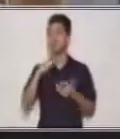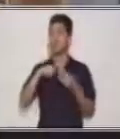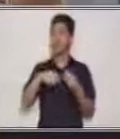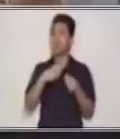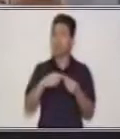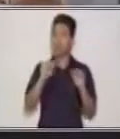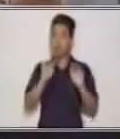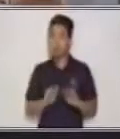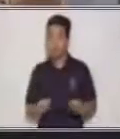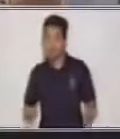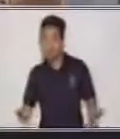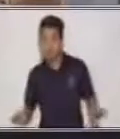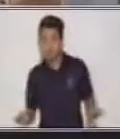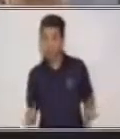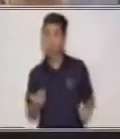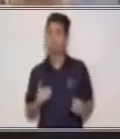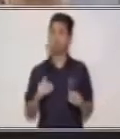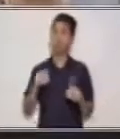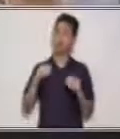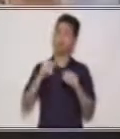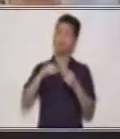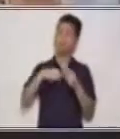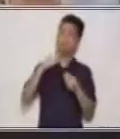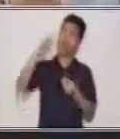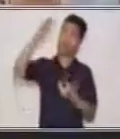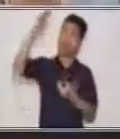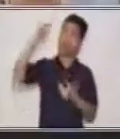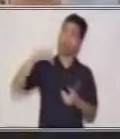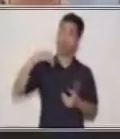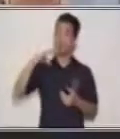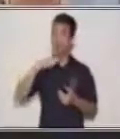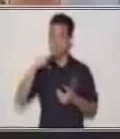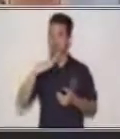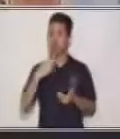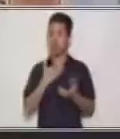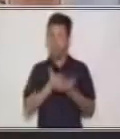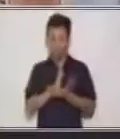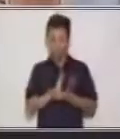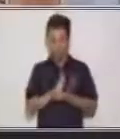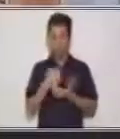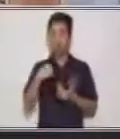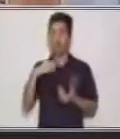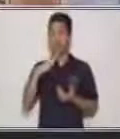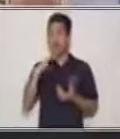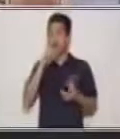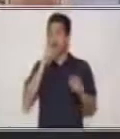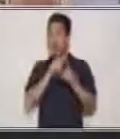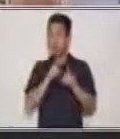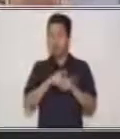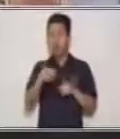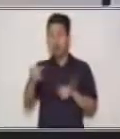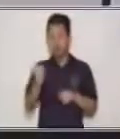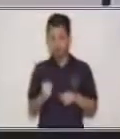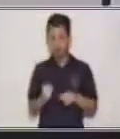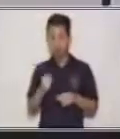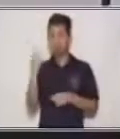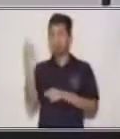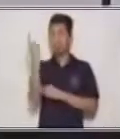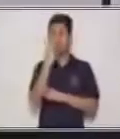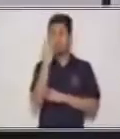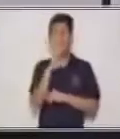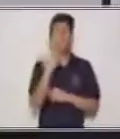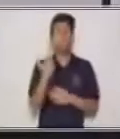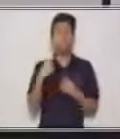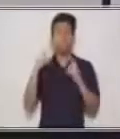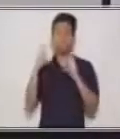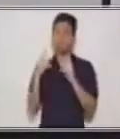personas grandes, tenemos derechos y obligaciones. Y lo más importante es que nos cuiden. Debemos recordar que el respeto y el